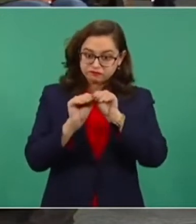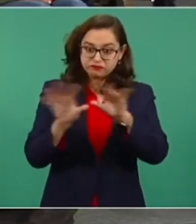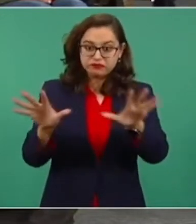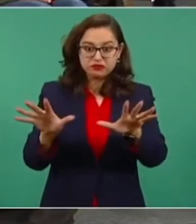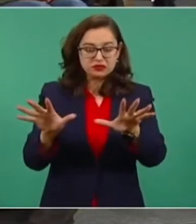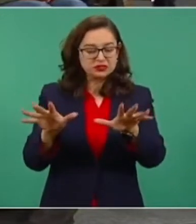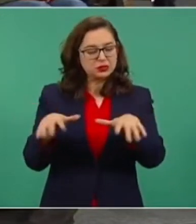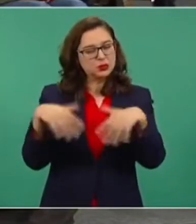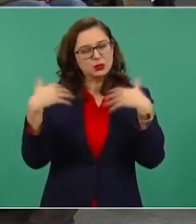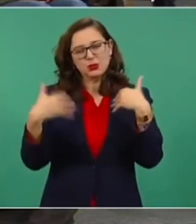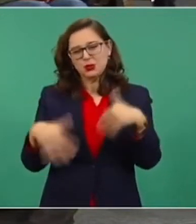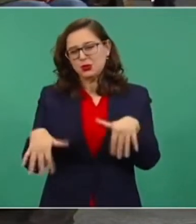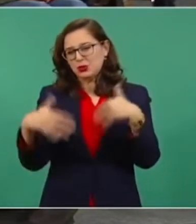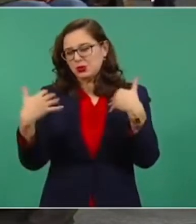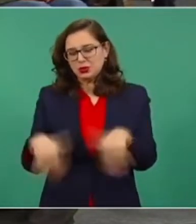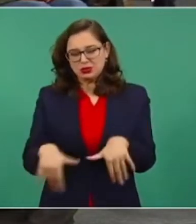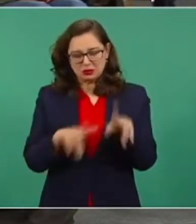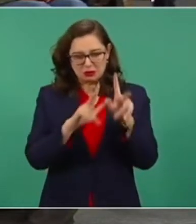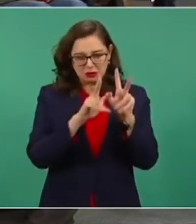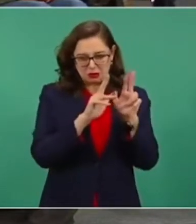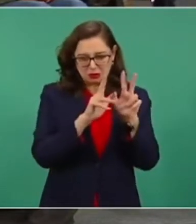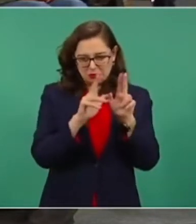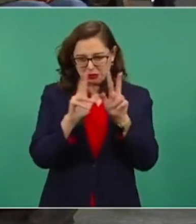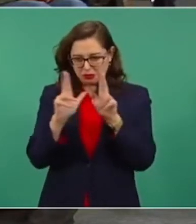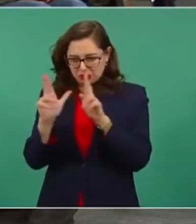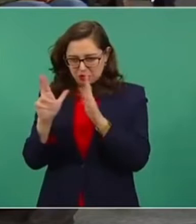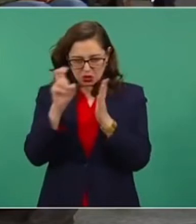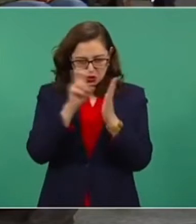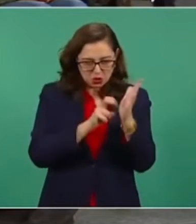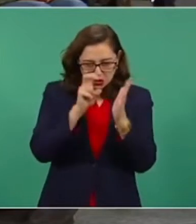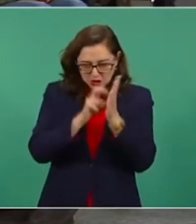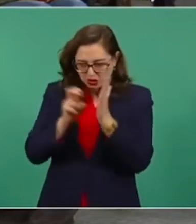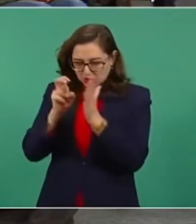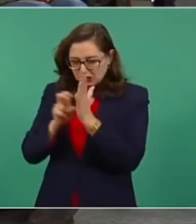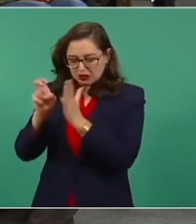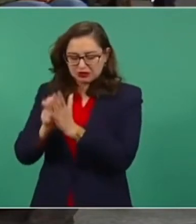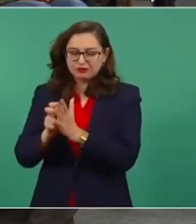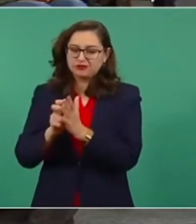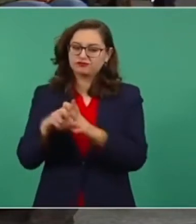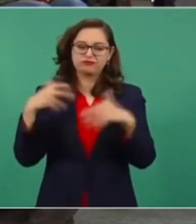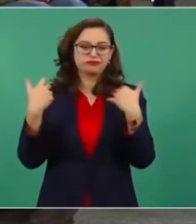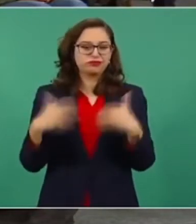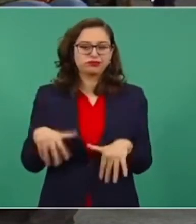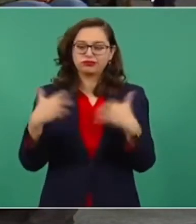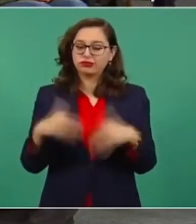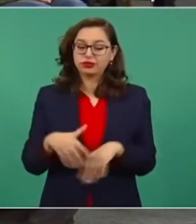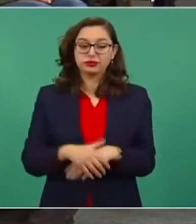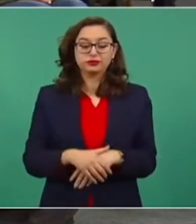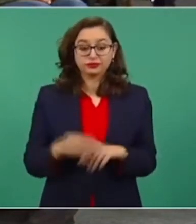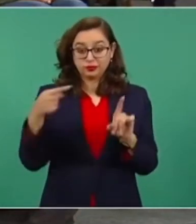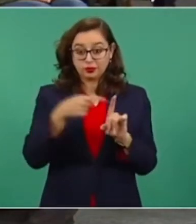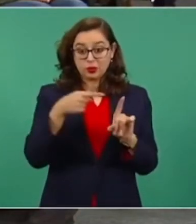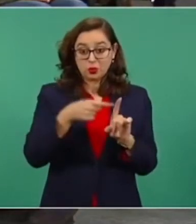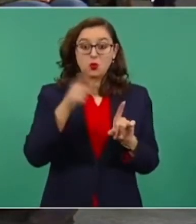delicada, tanto en la revista impresa como en redes sociales, que expone a la primera